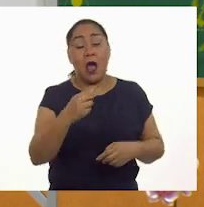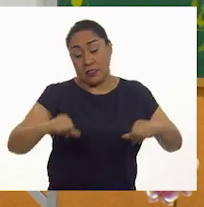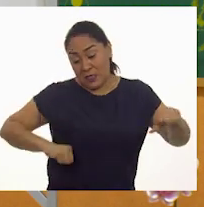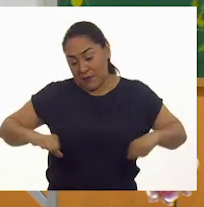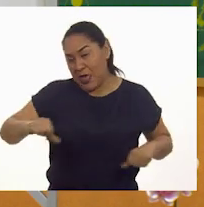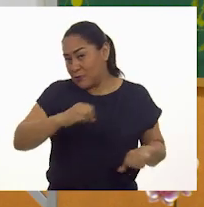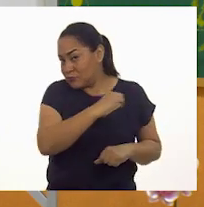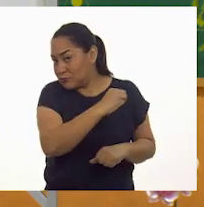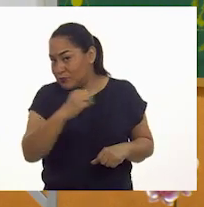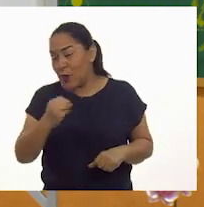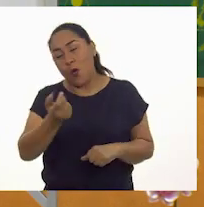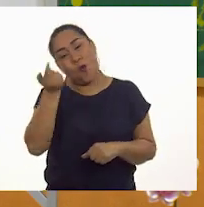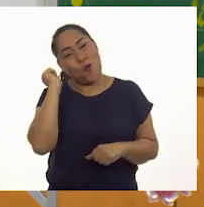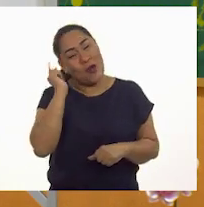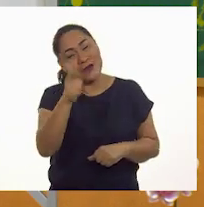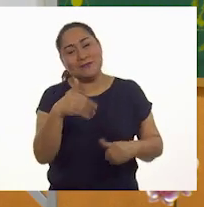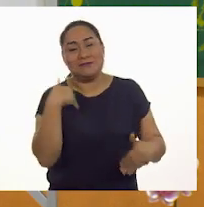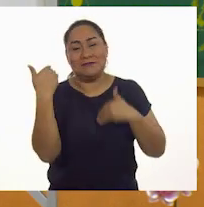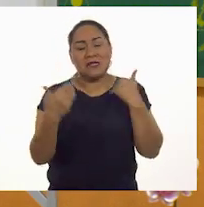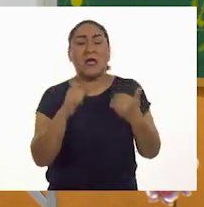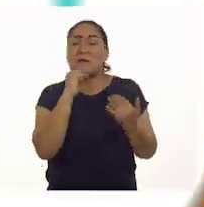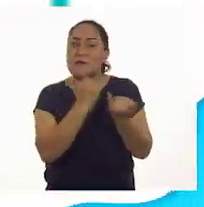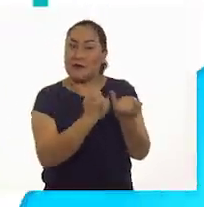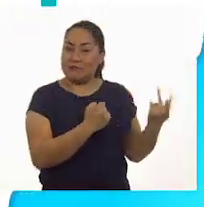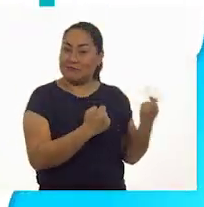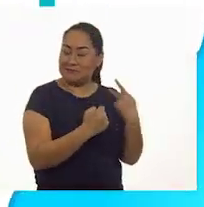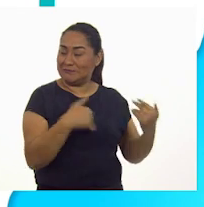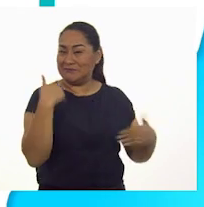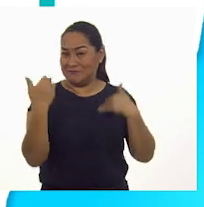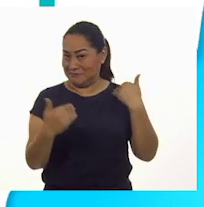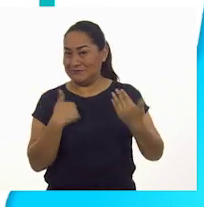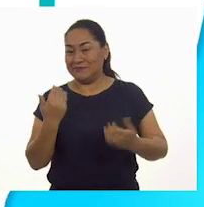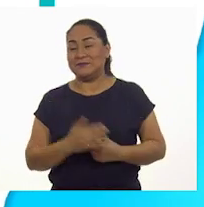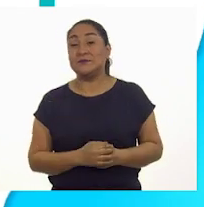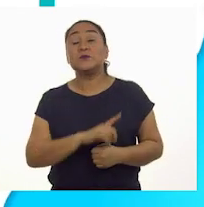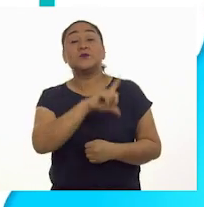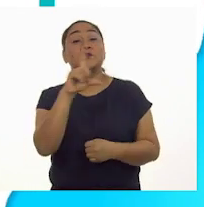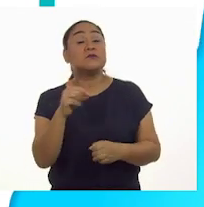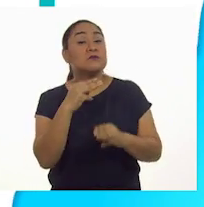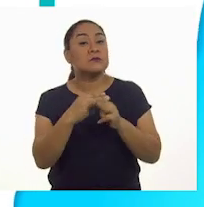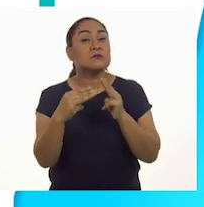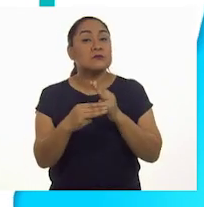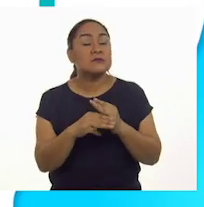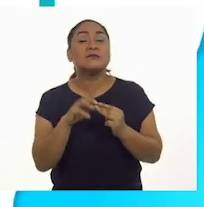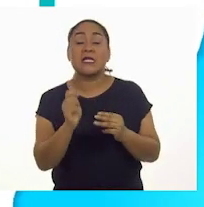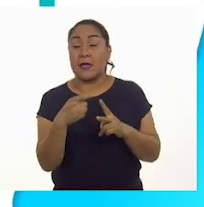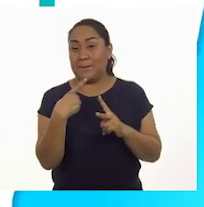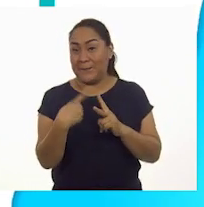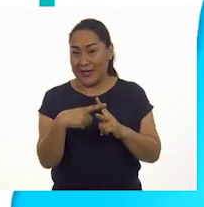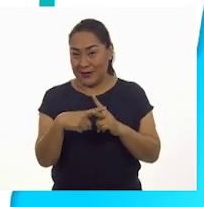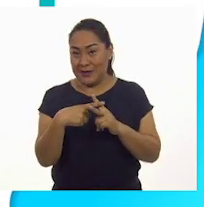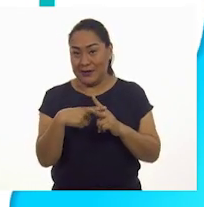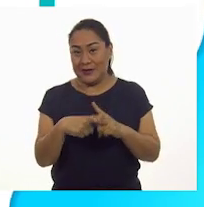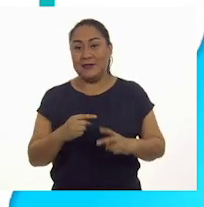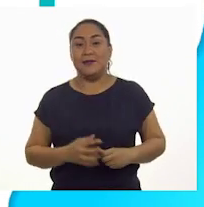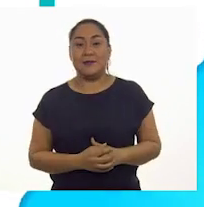actividades. Espero lo hayan disfrutado tanto como nosotros. Continuamos con matemáticas.